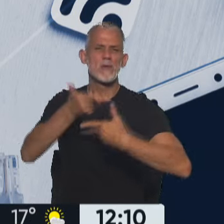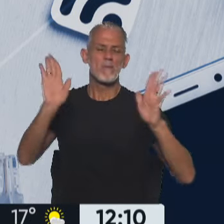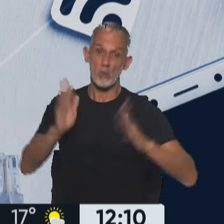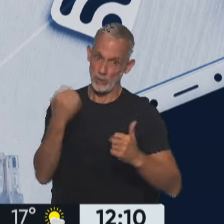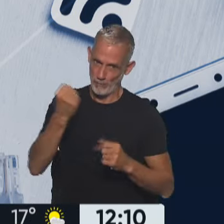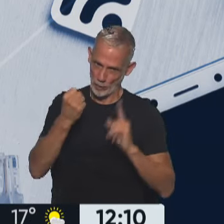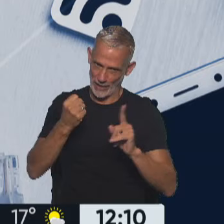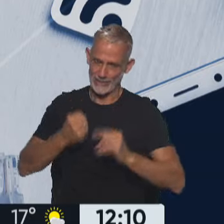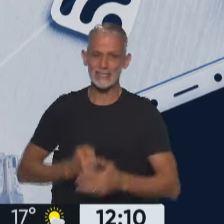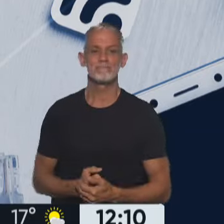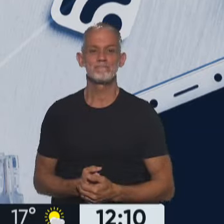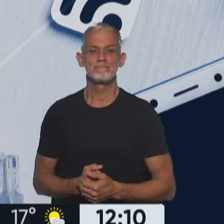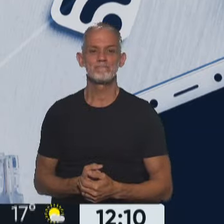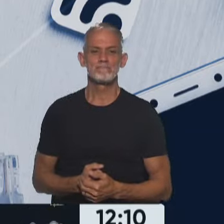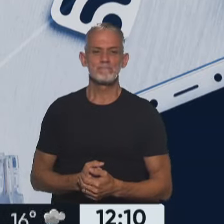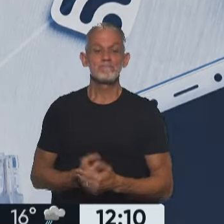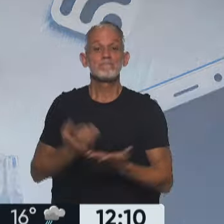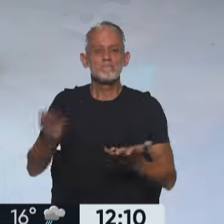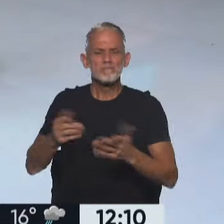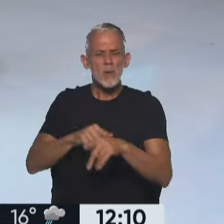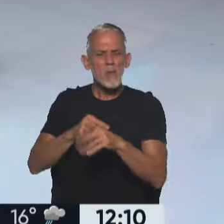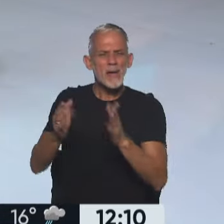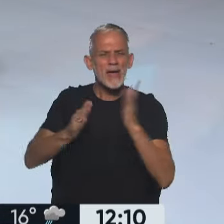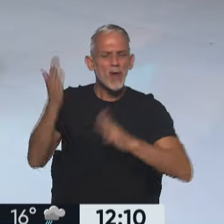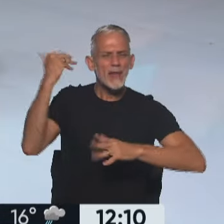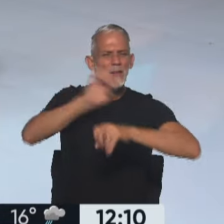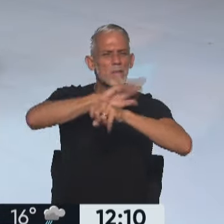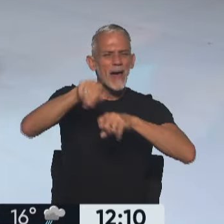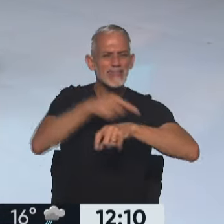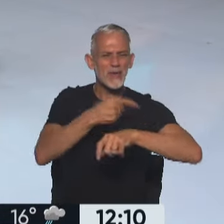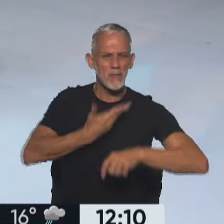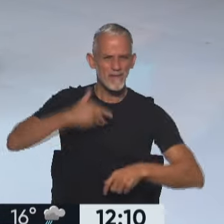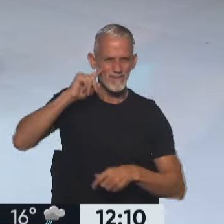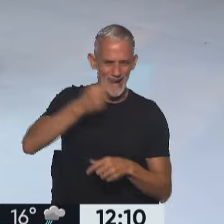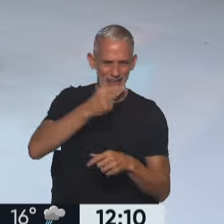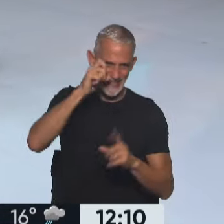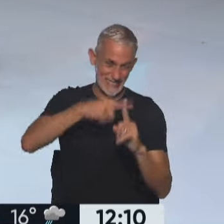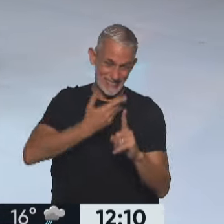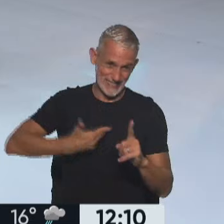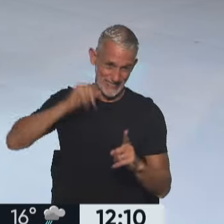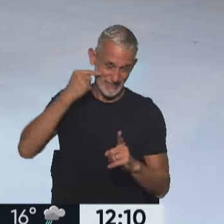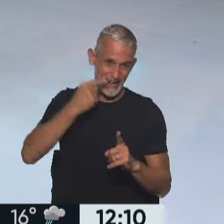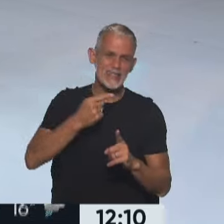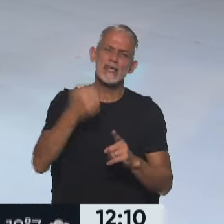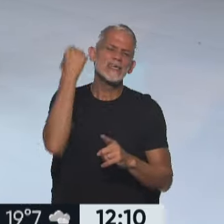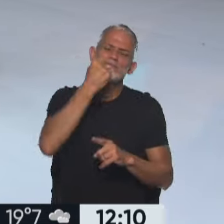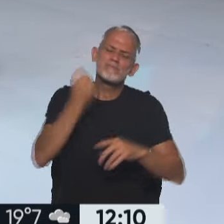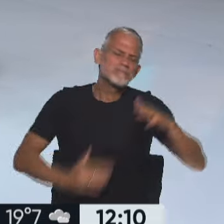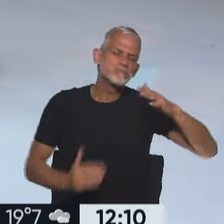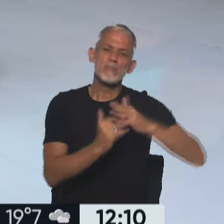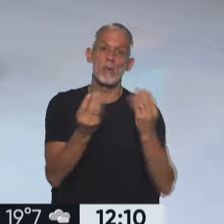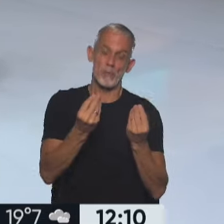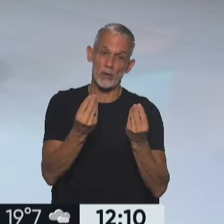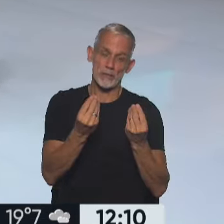dato menor. Bueno, recordemos, en aquel momento cuando se hizo el decreto, se le dio el carácter de esencial porque estaba el